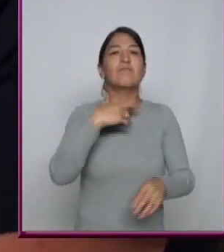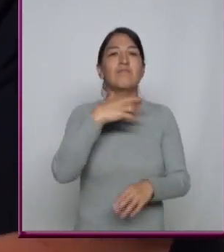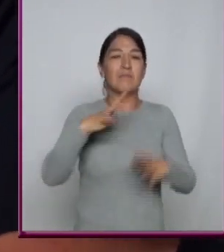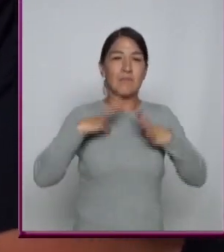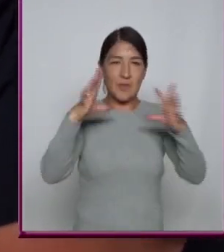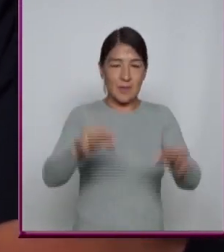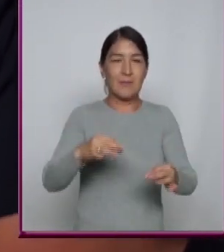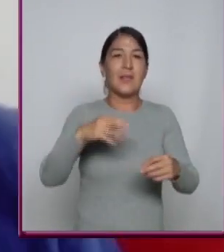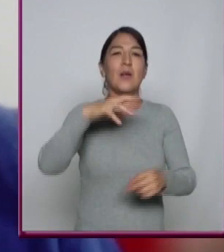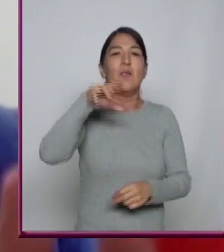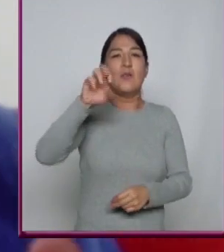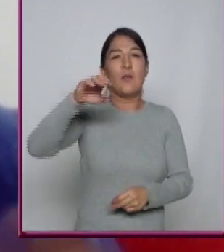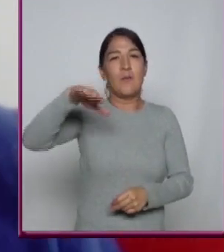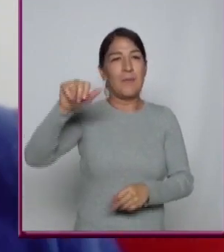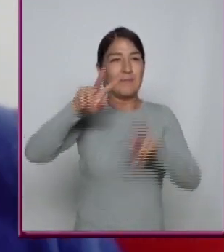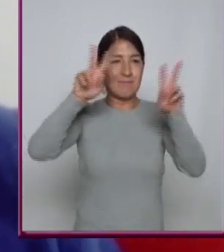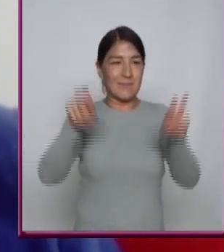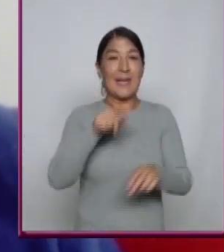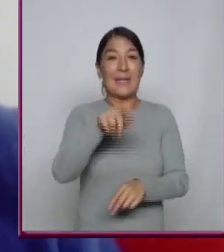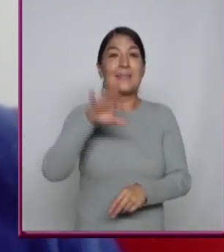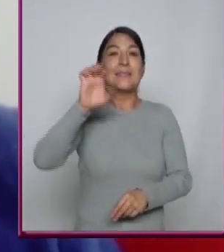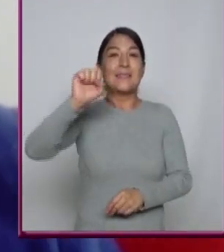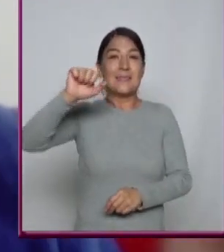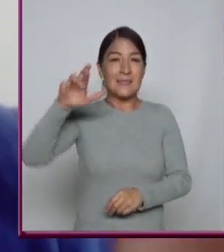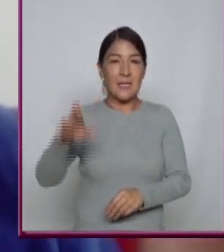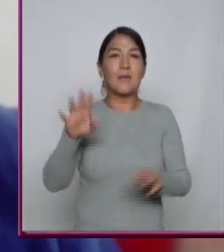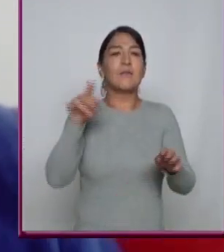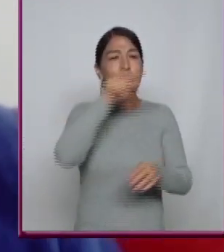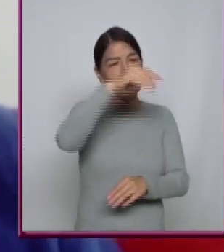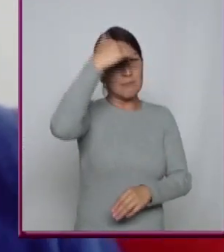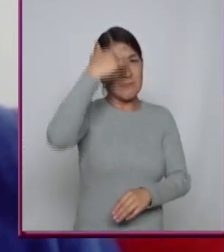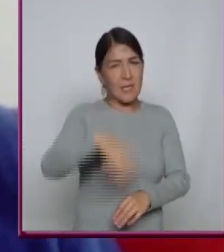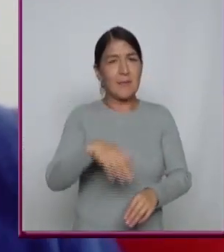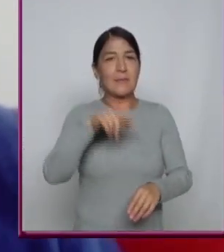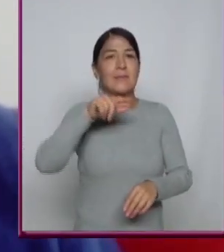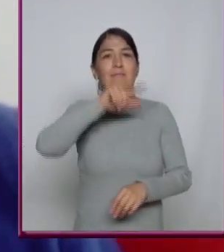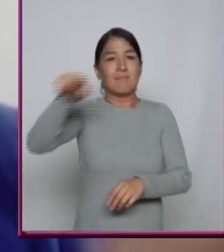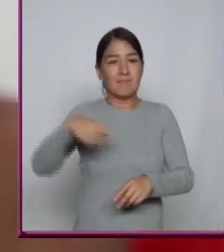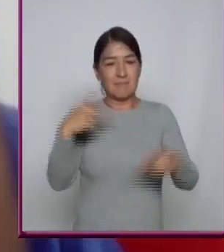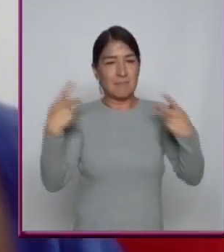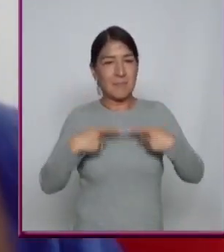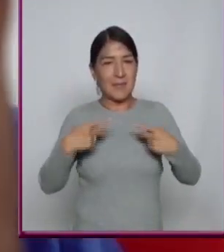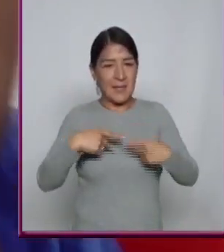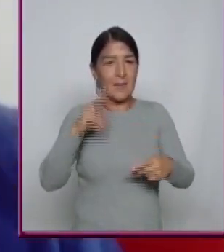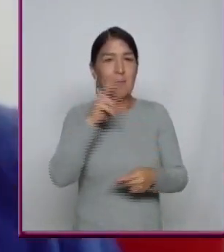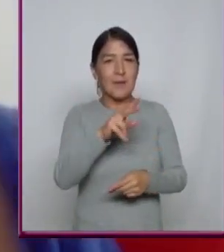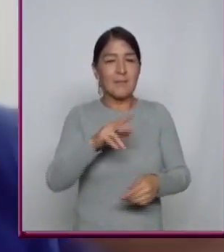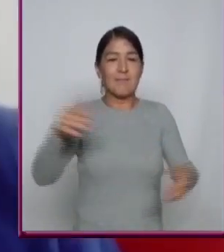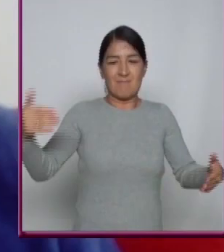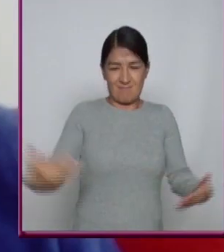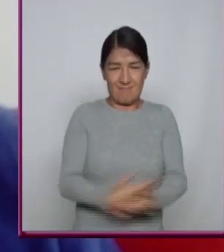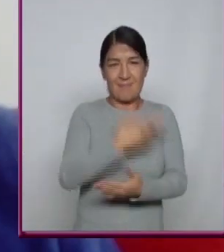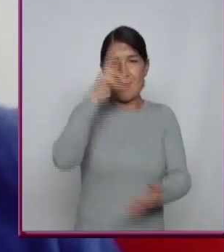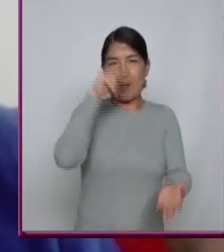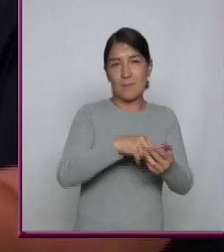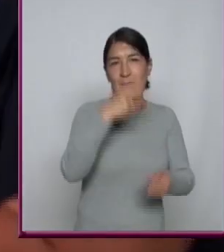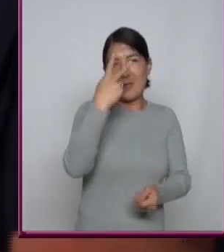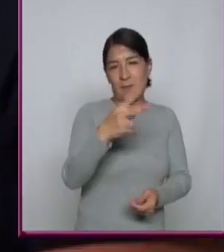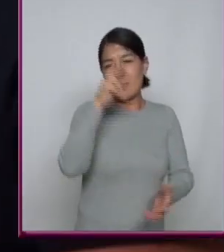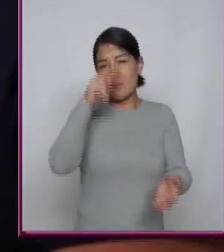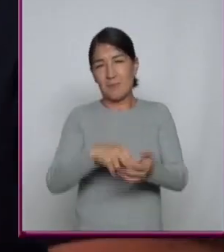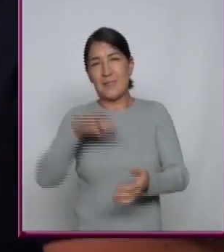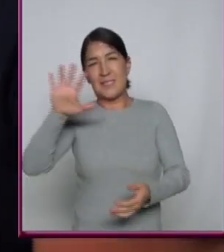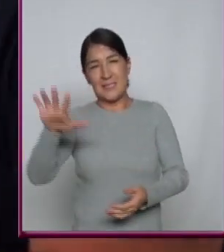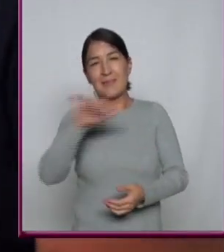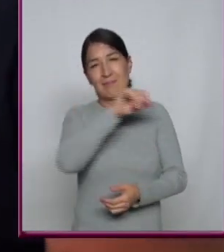en México César, como bien sabes Nuestros estudiantes que nos están viendo actualmente Pues nacieron entre el 2002 y 2005 Tienen